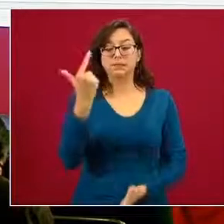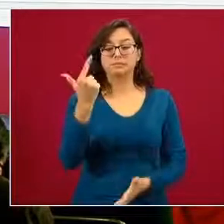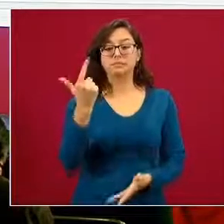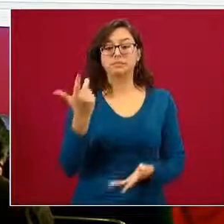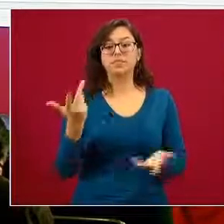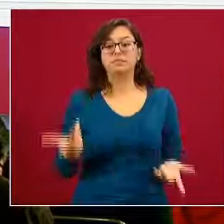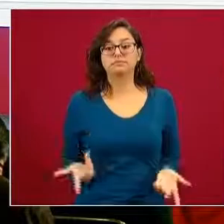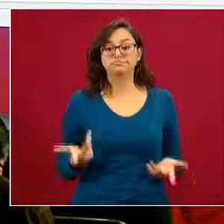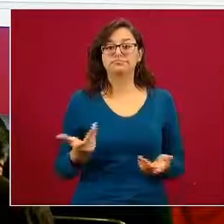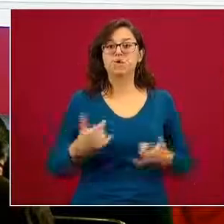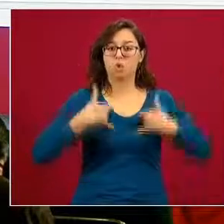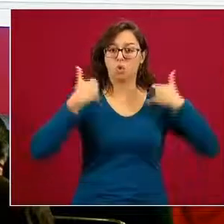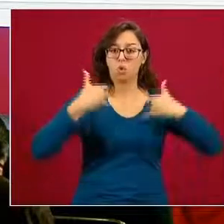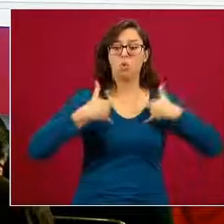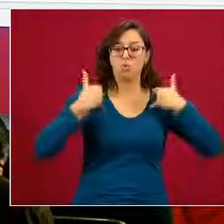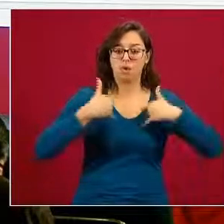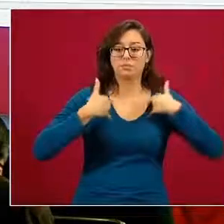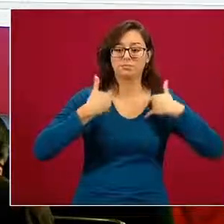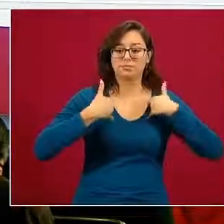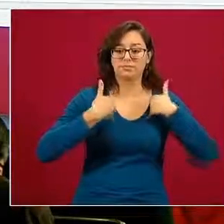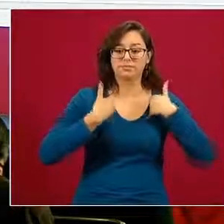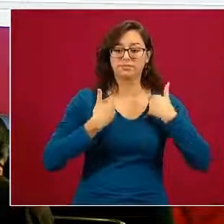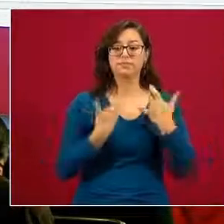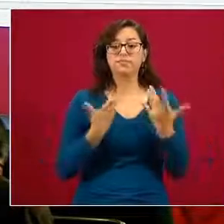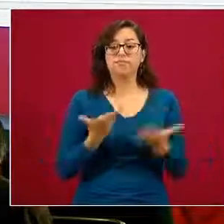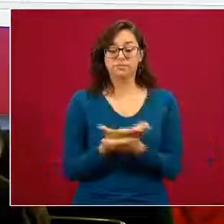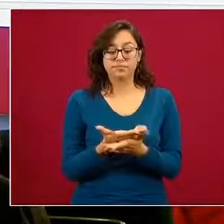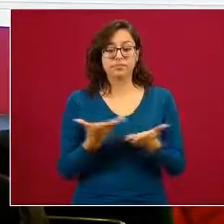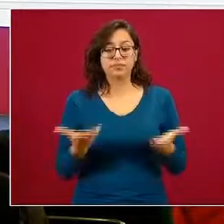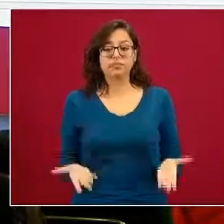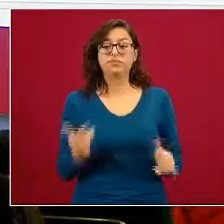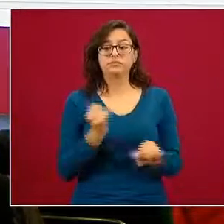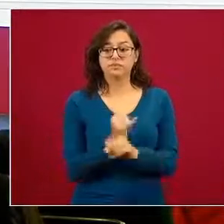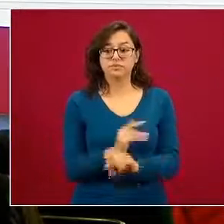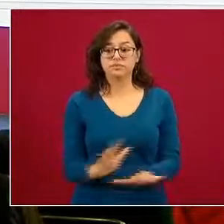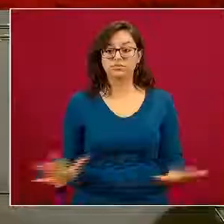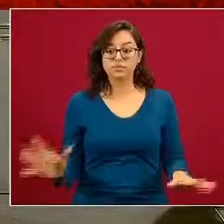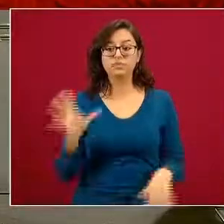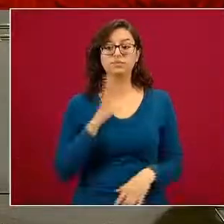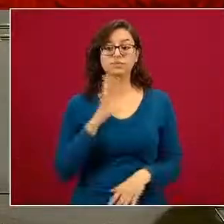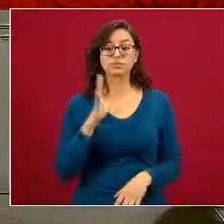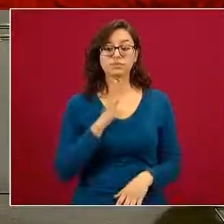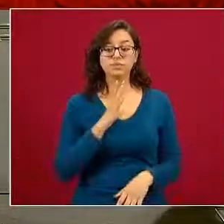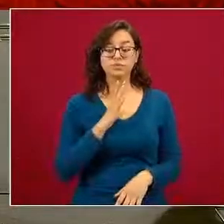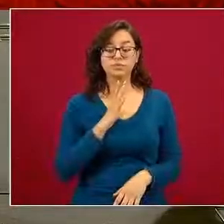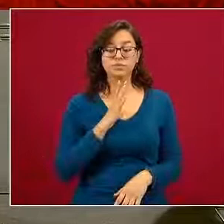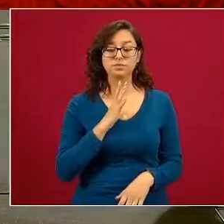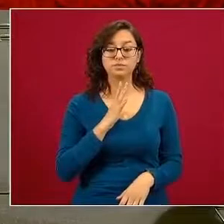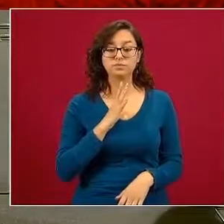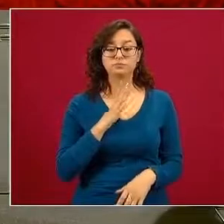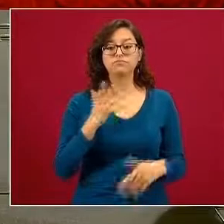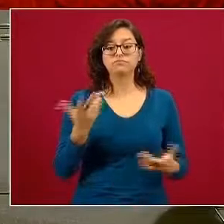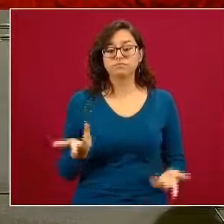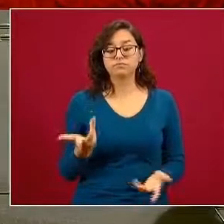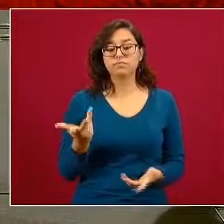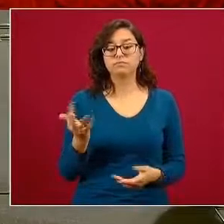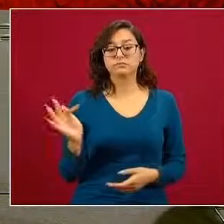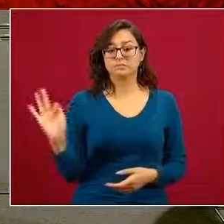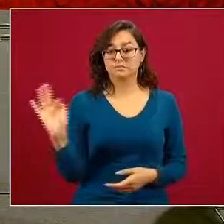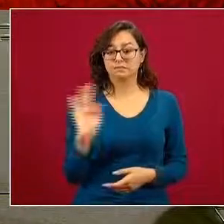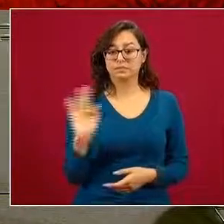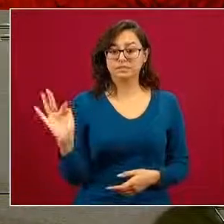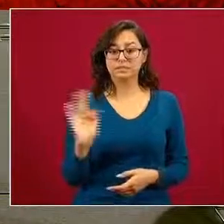grupos de menor edad y hay algunos datos parciales ahora que nos indican que esto puede estar incluso